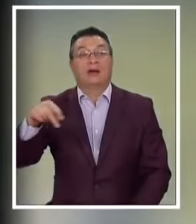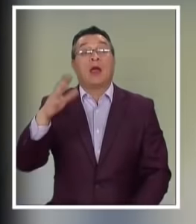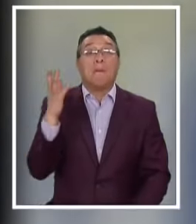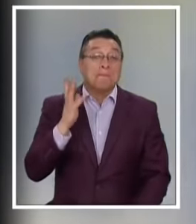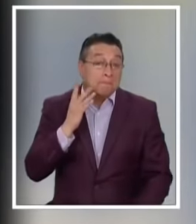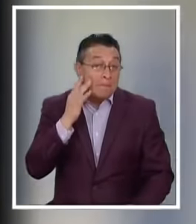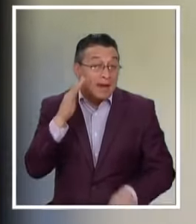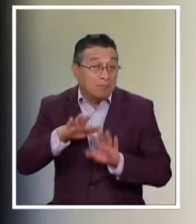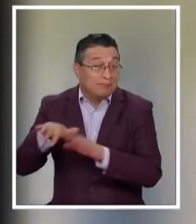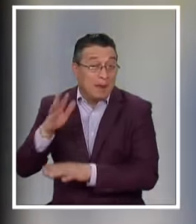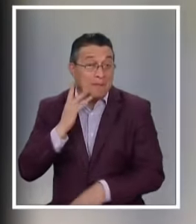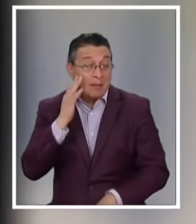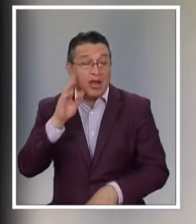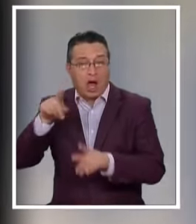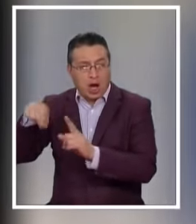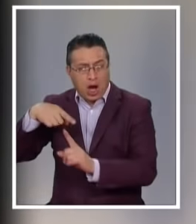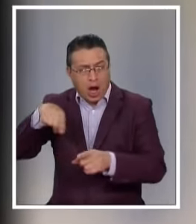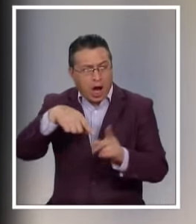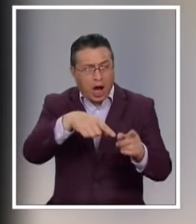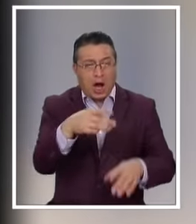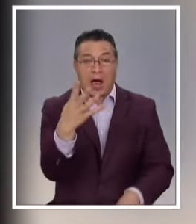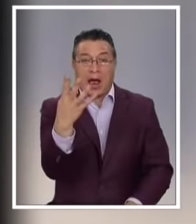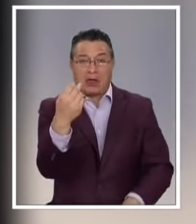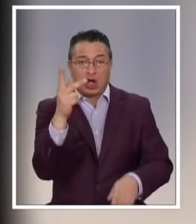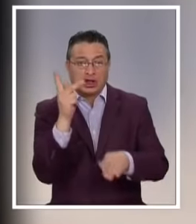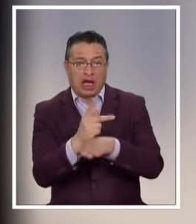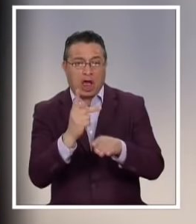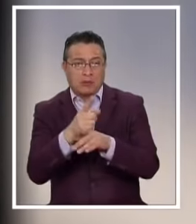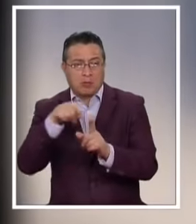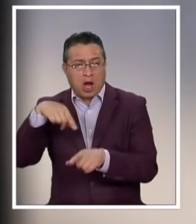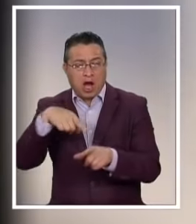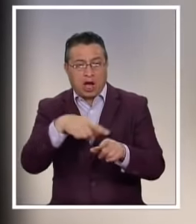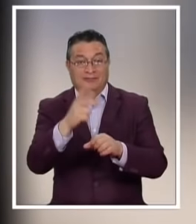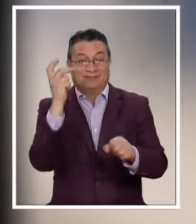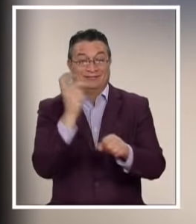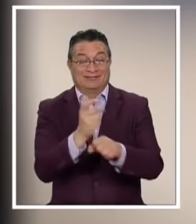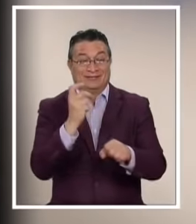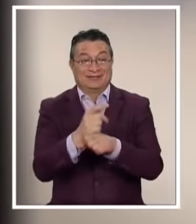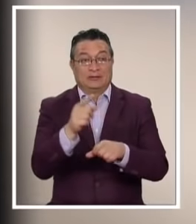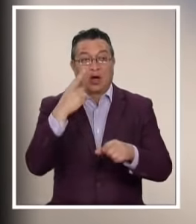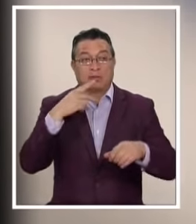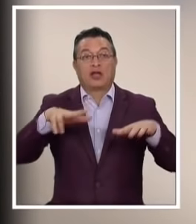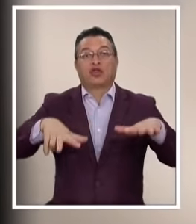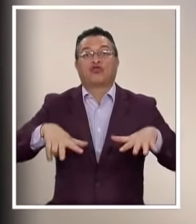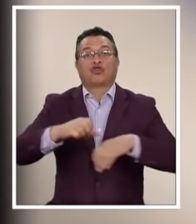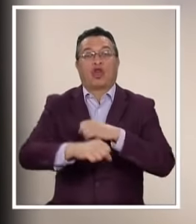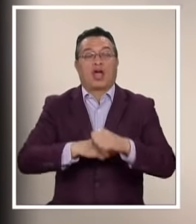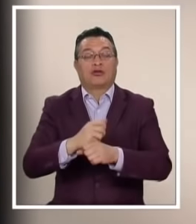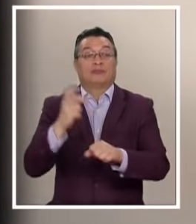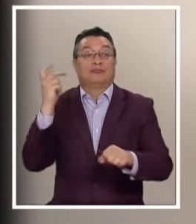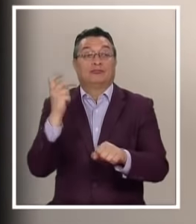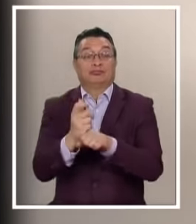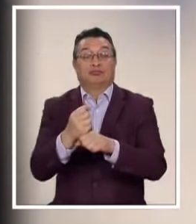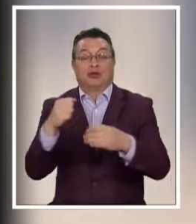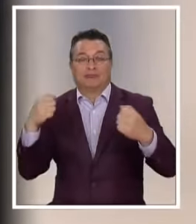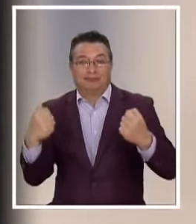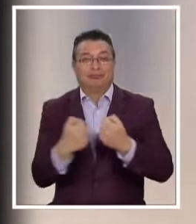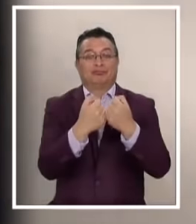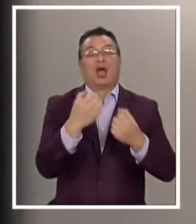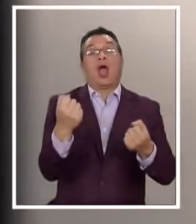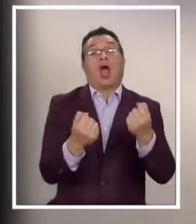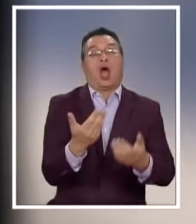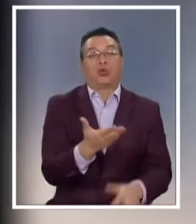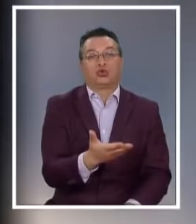Melipilla Carabineros debió perseguir Durante 14 kilómetros A un asaltante de 18 años Que robó y chucó Un